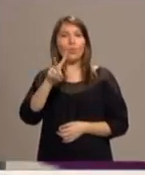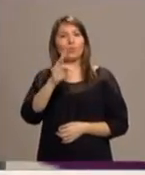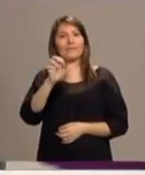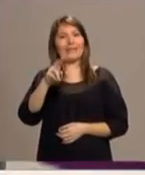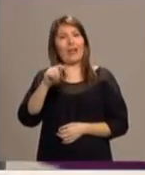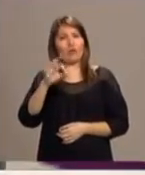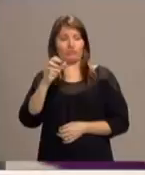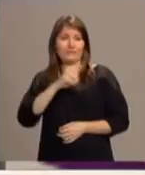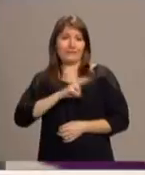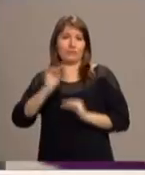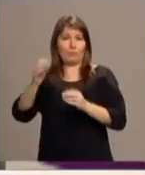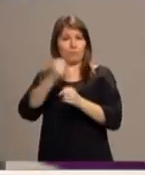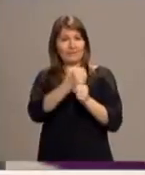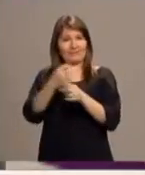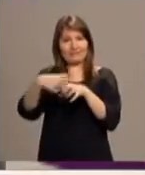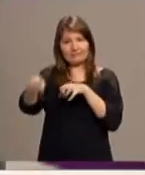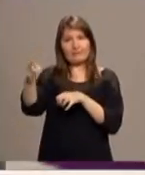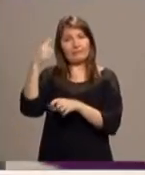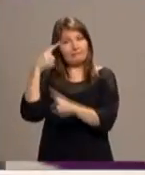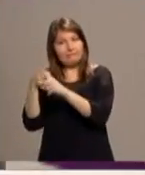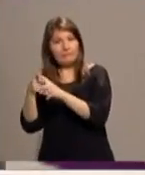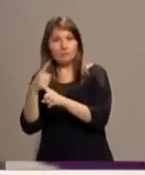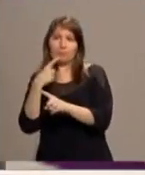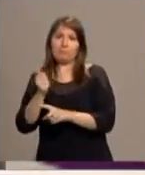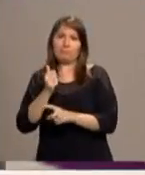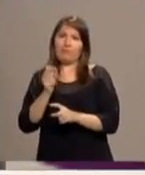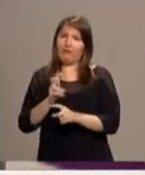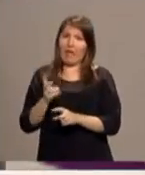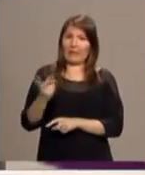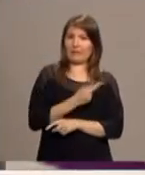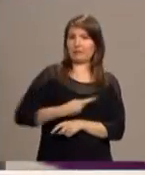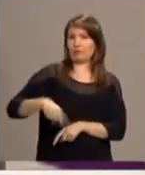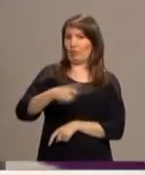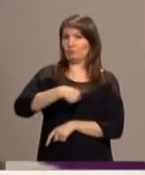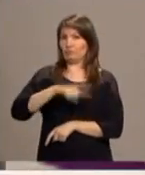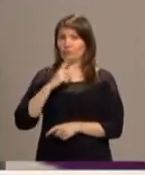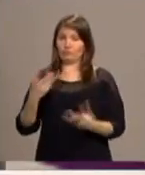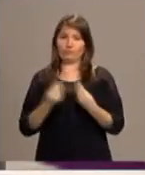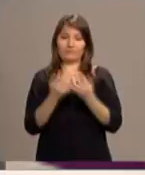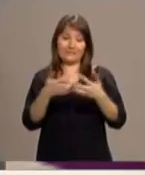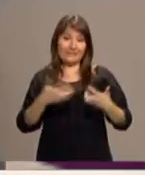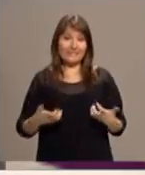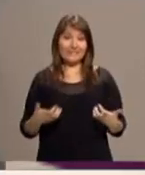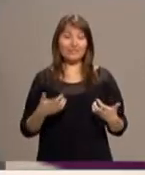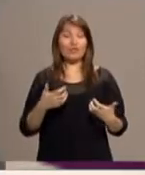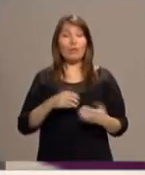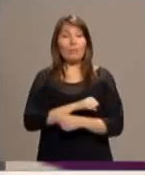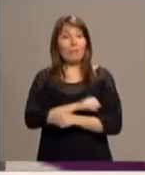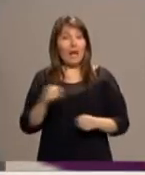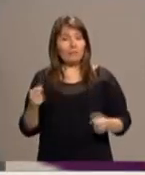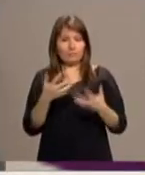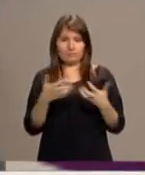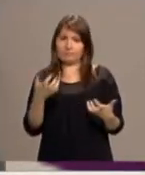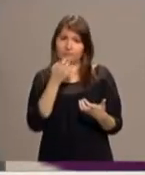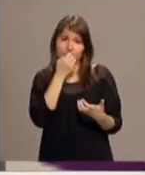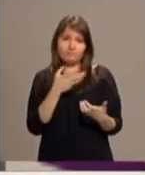lema que nos apremia, nos empuja hacia la reconciliación, hacia la unidad. El texto de Pablo al que se hace referencia, que es un texto